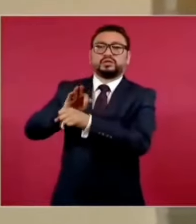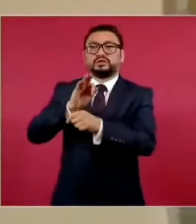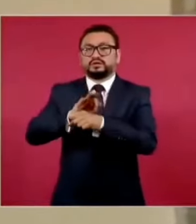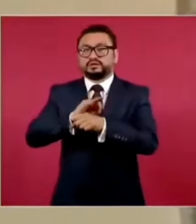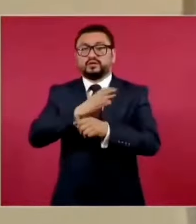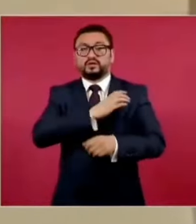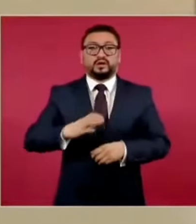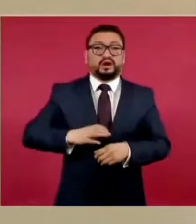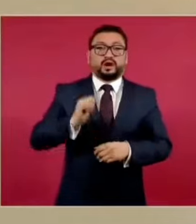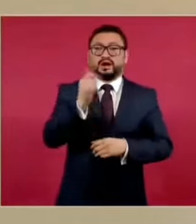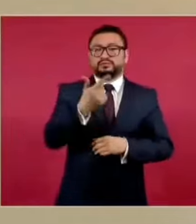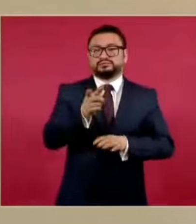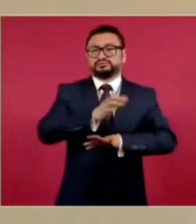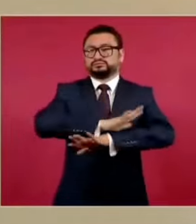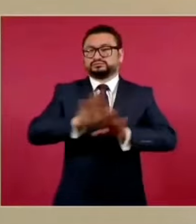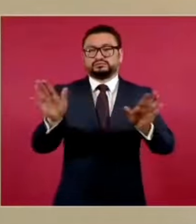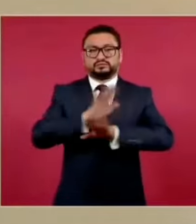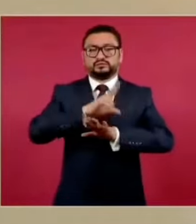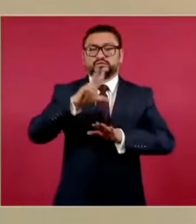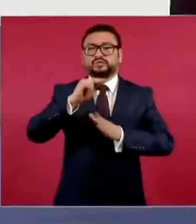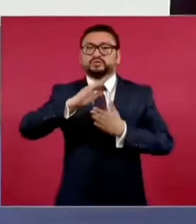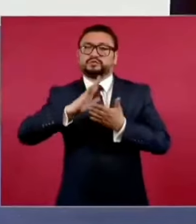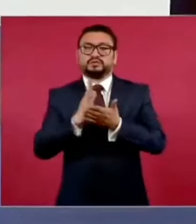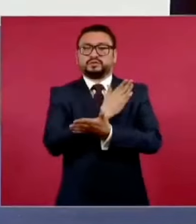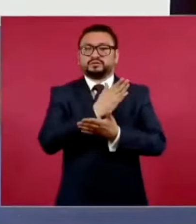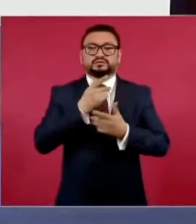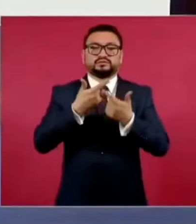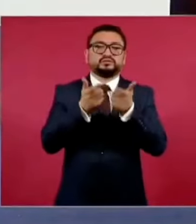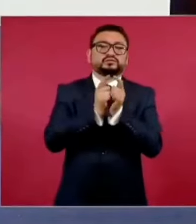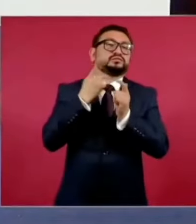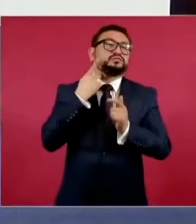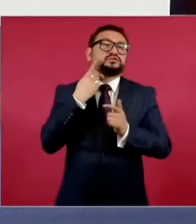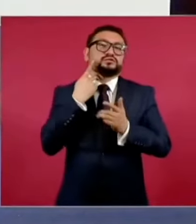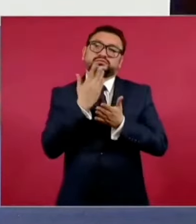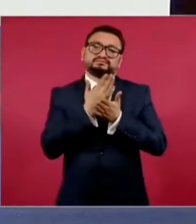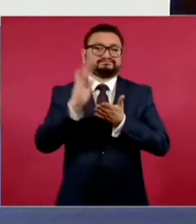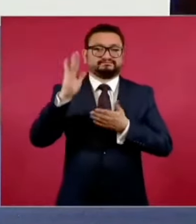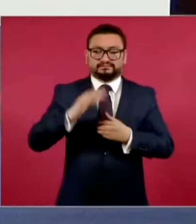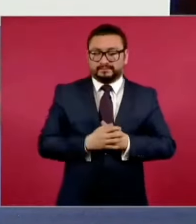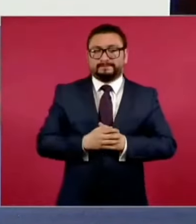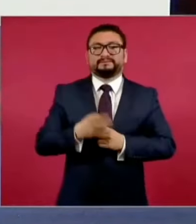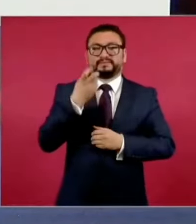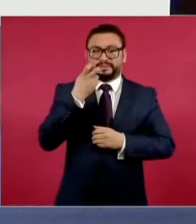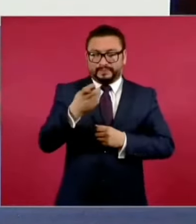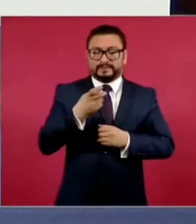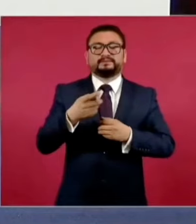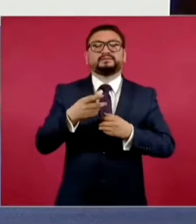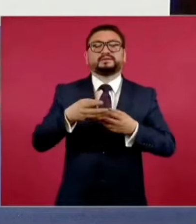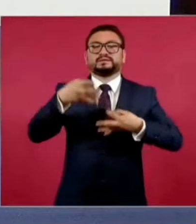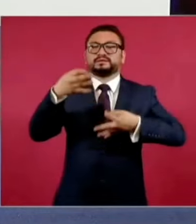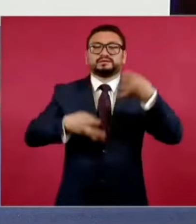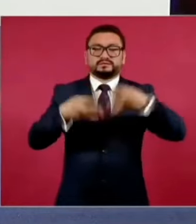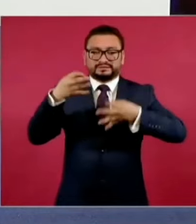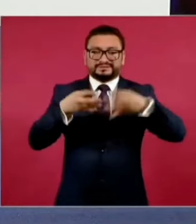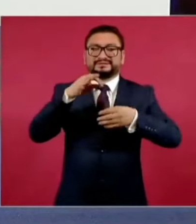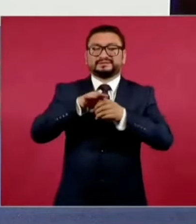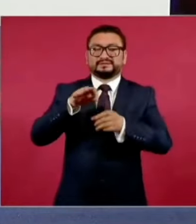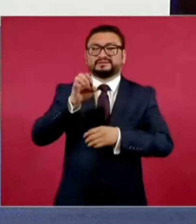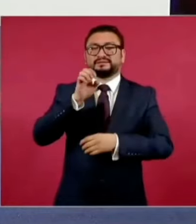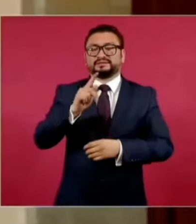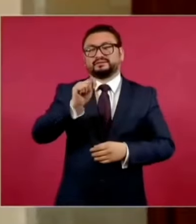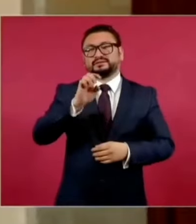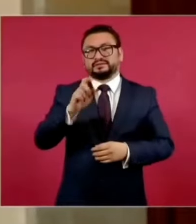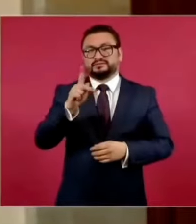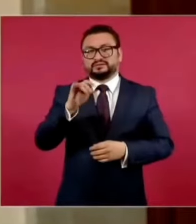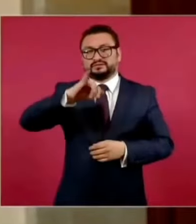candidatura. Es un proceso ajeno a los partidos políticos. Y el Tribunal Electoral del Poder Judicial es quien va